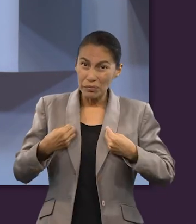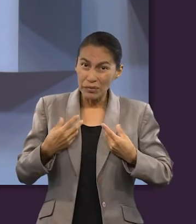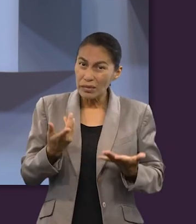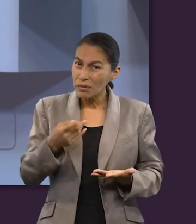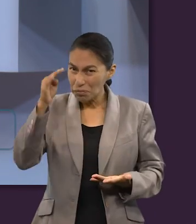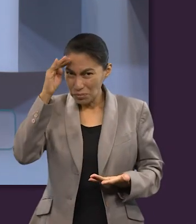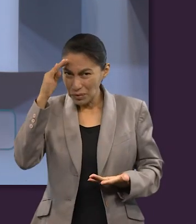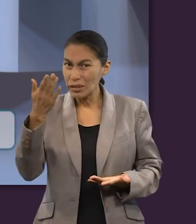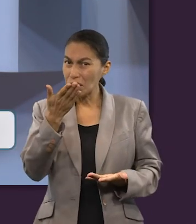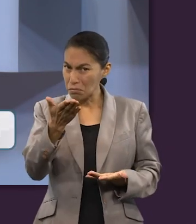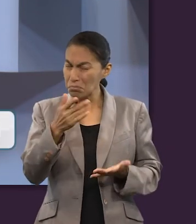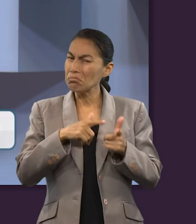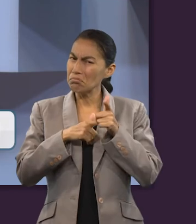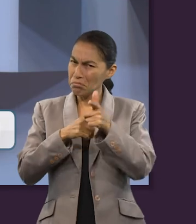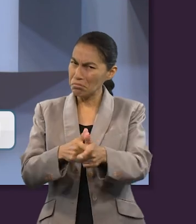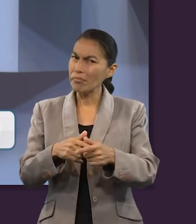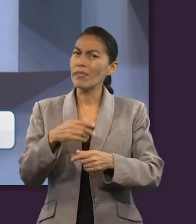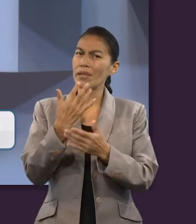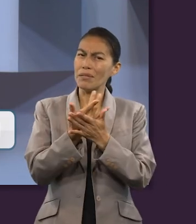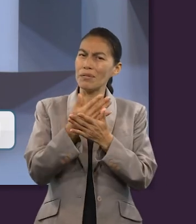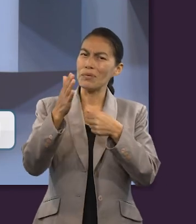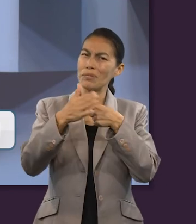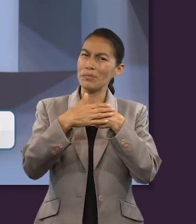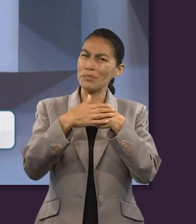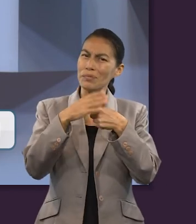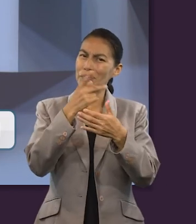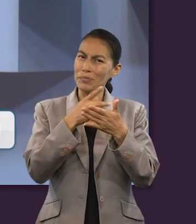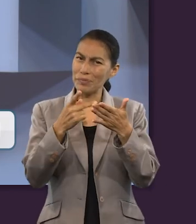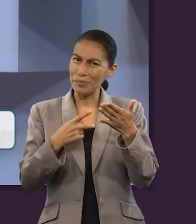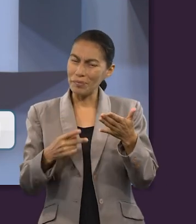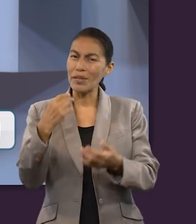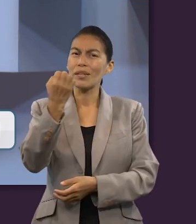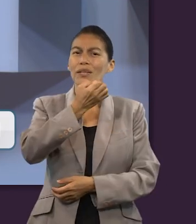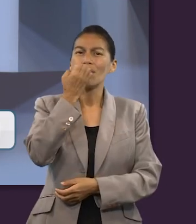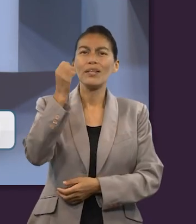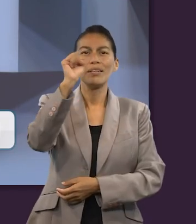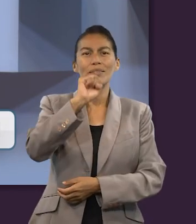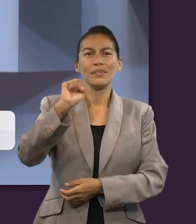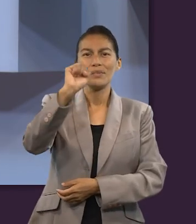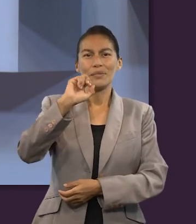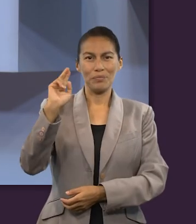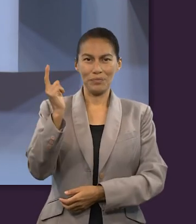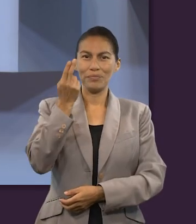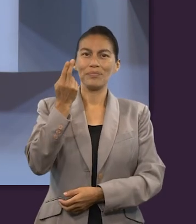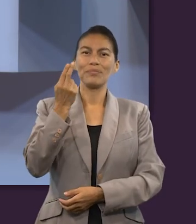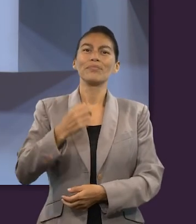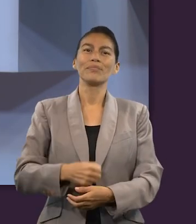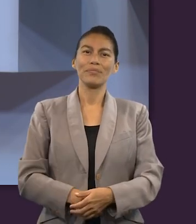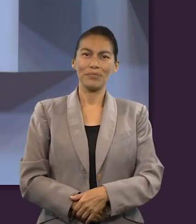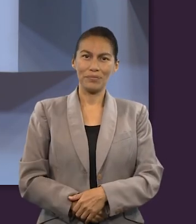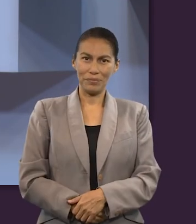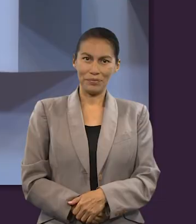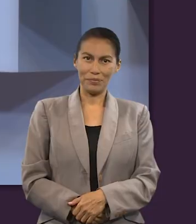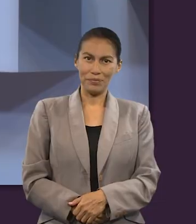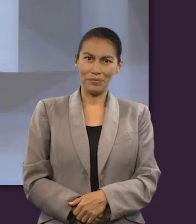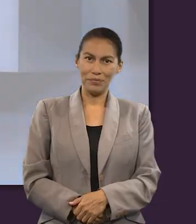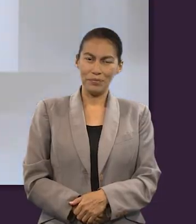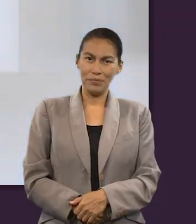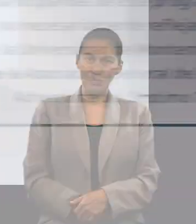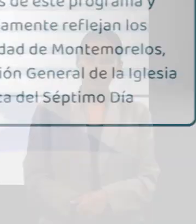Esperamos que puedas seguir meditando en eso, y te esperamos en nuestra próxima edición de la Escuela Sabática Universitaria.